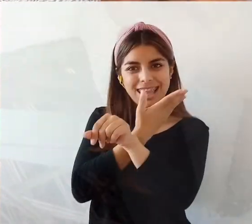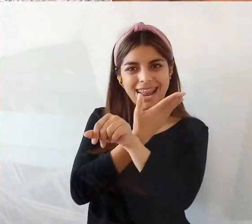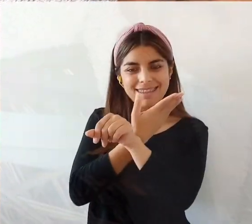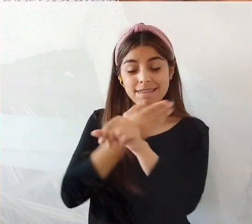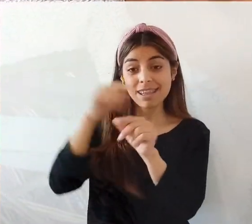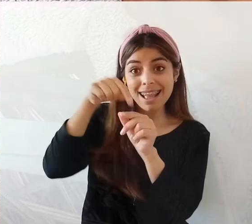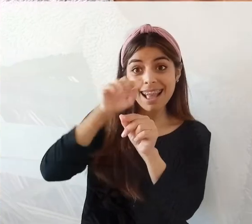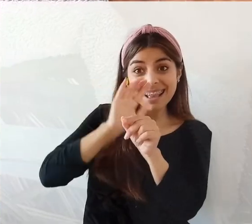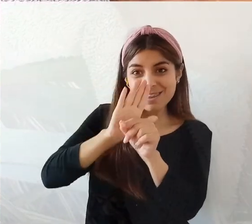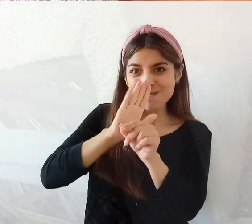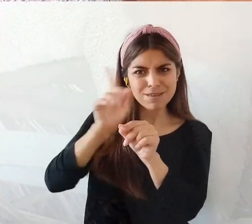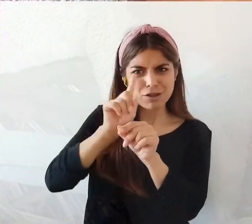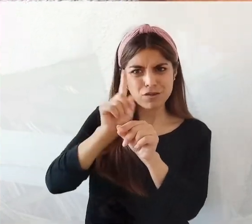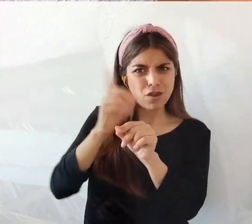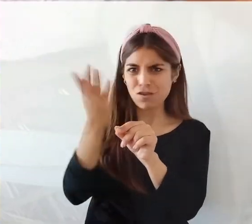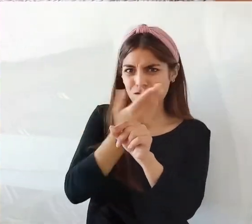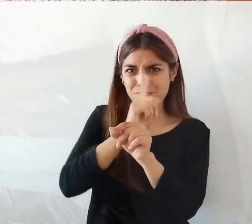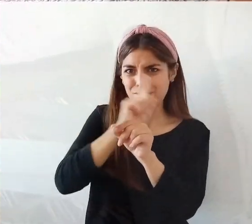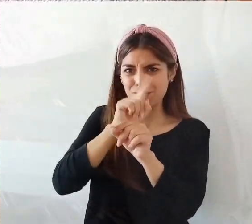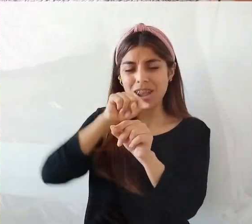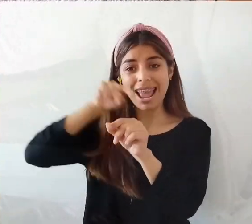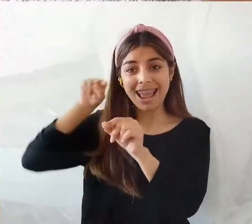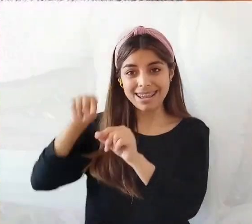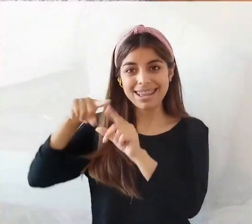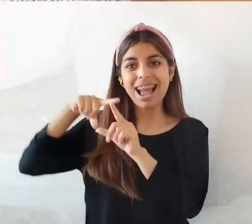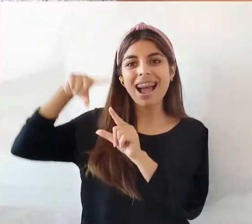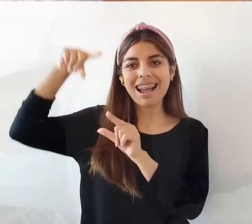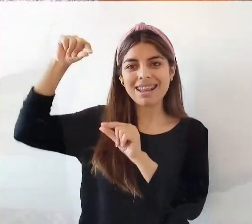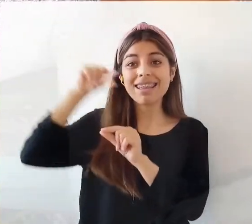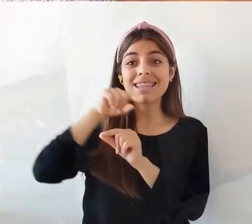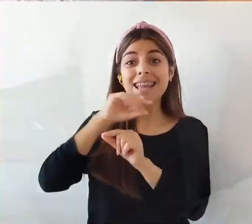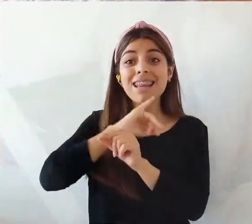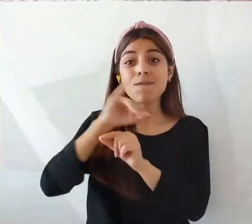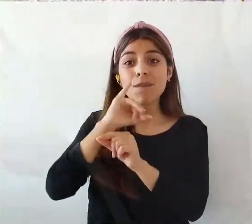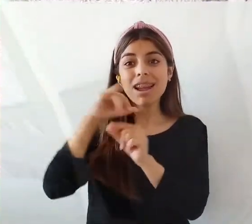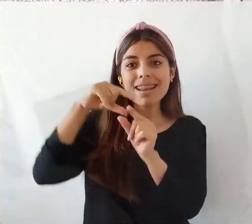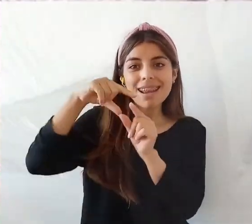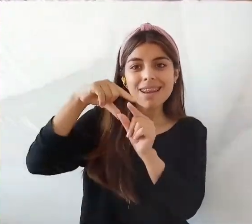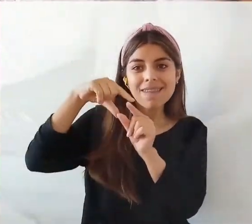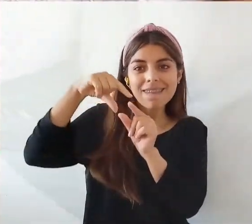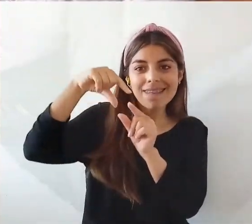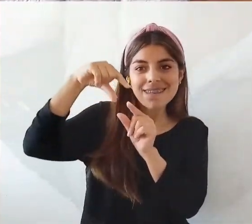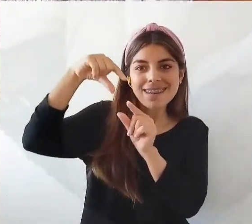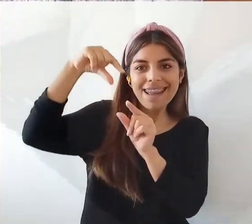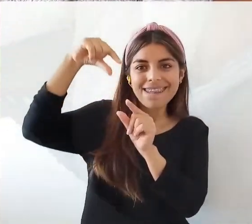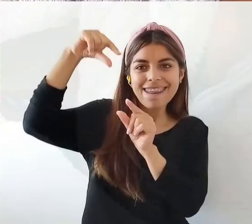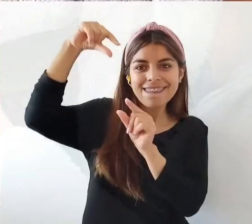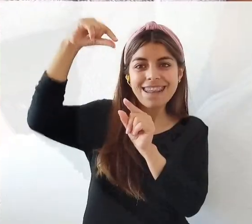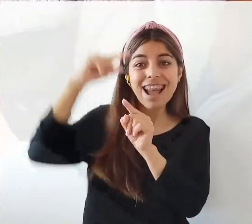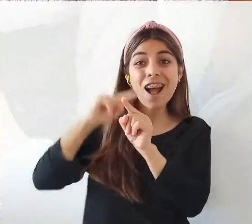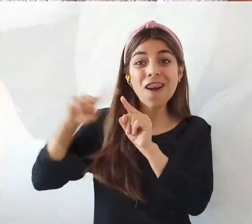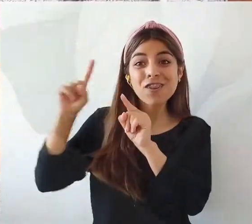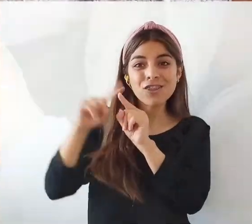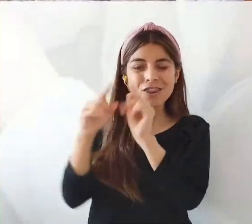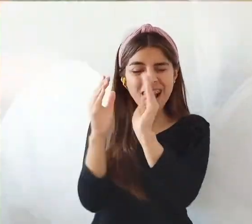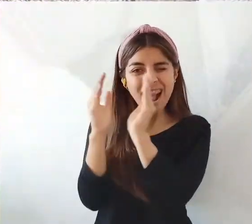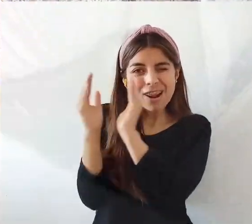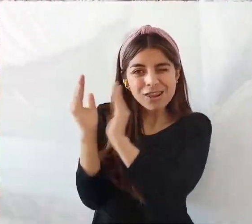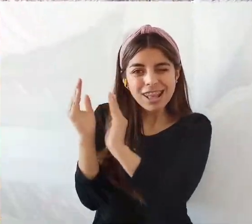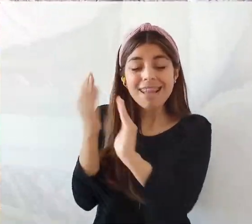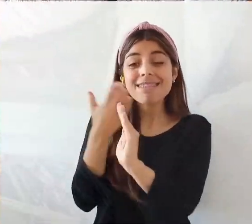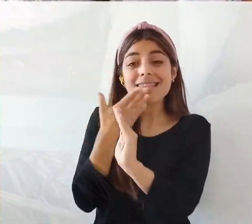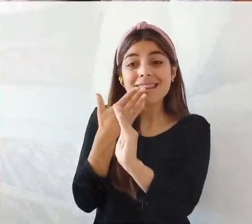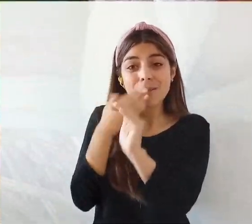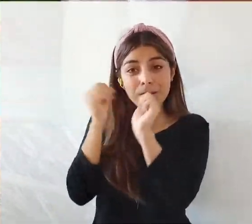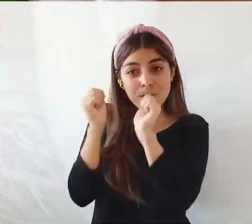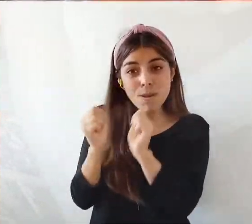esta no la tocamos. Queda para que después nazca. Y esta es otra que está al costado. Igual lo